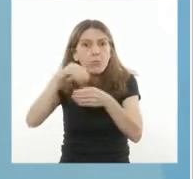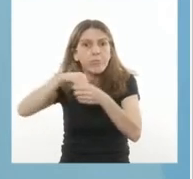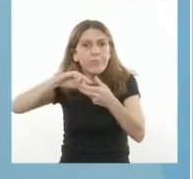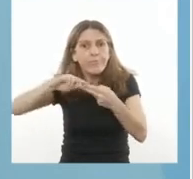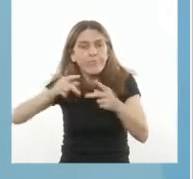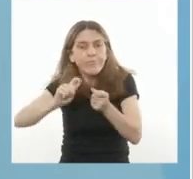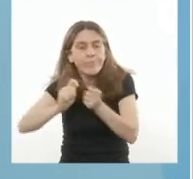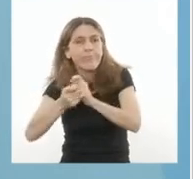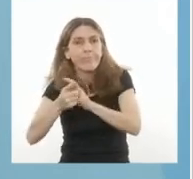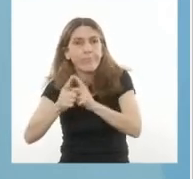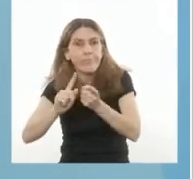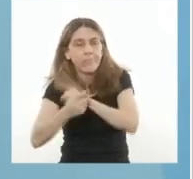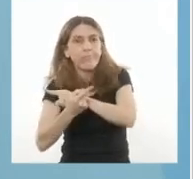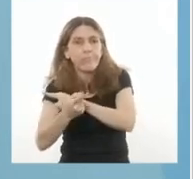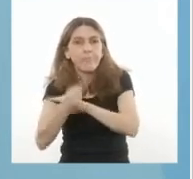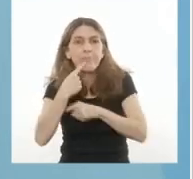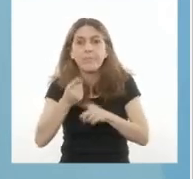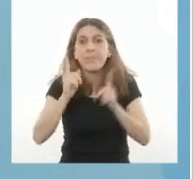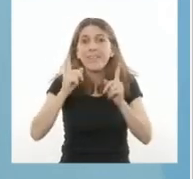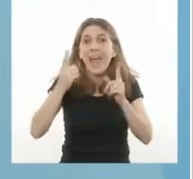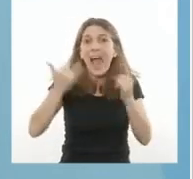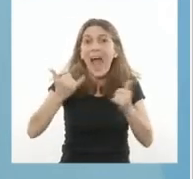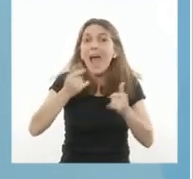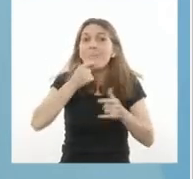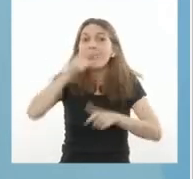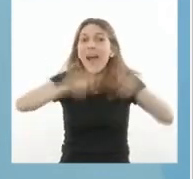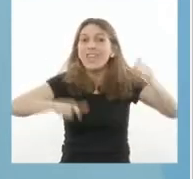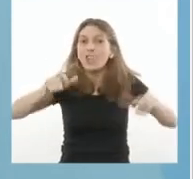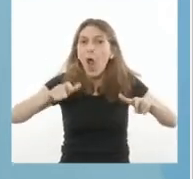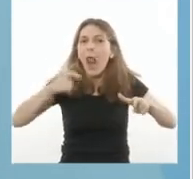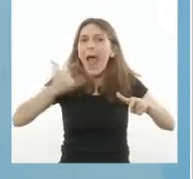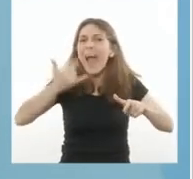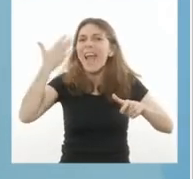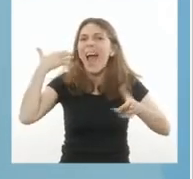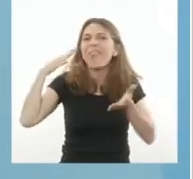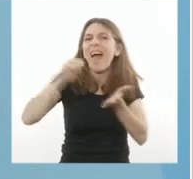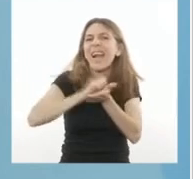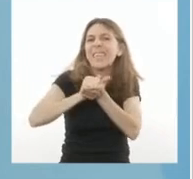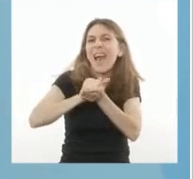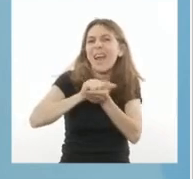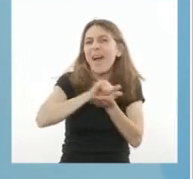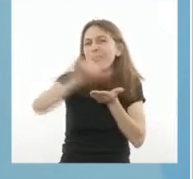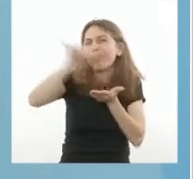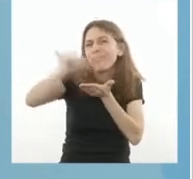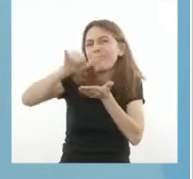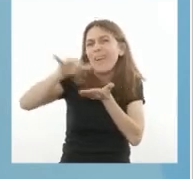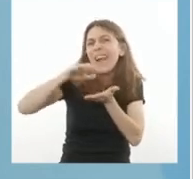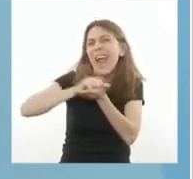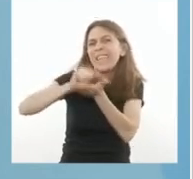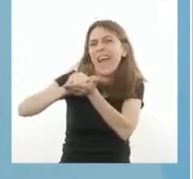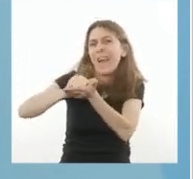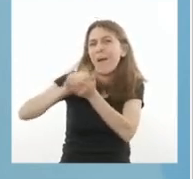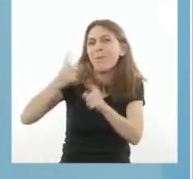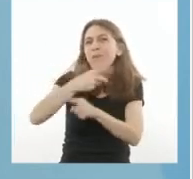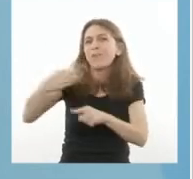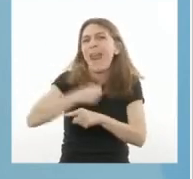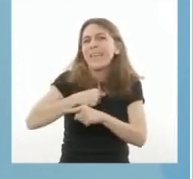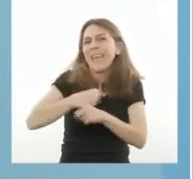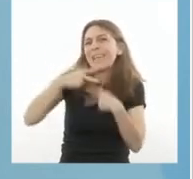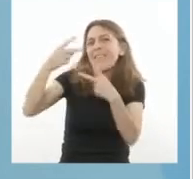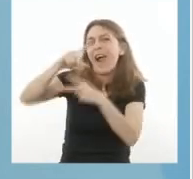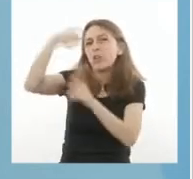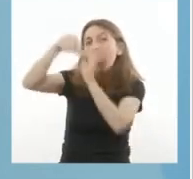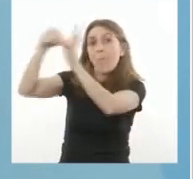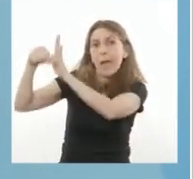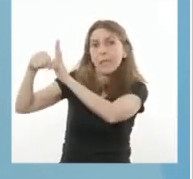Más de la mitad de quienes tenían reservas para hacer turismo en el exterior en Semana Santa, decidieron